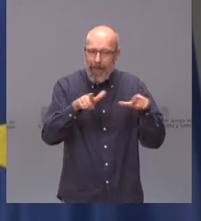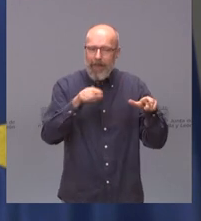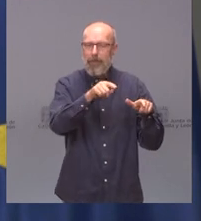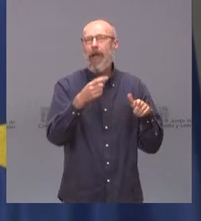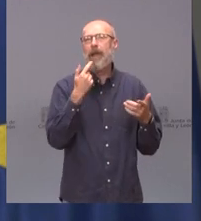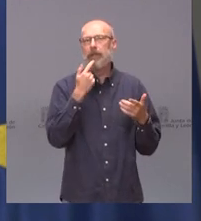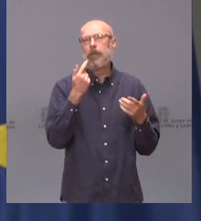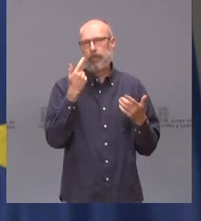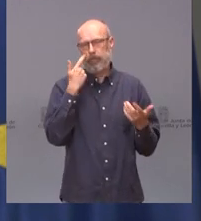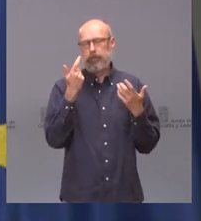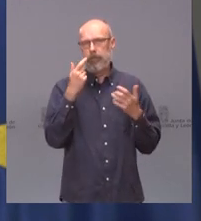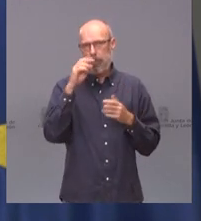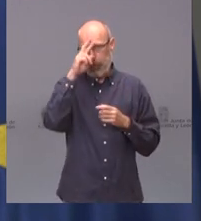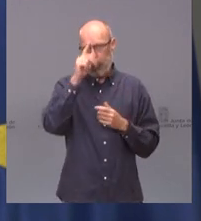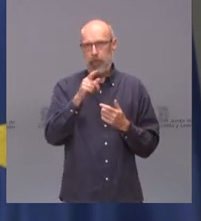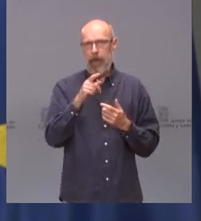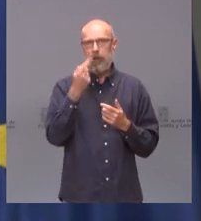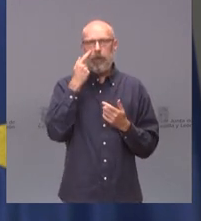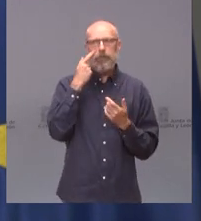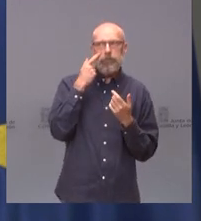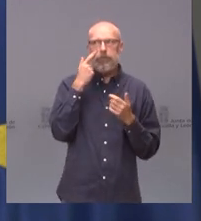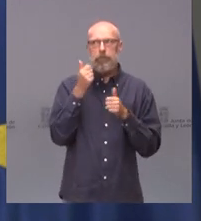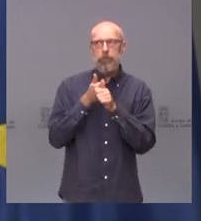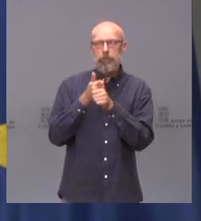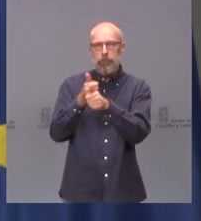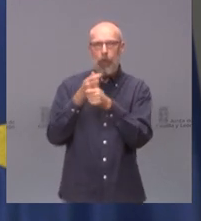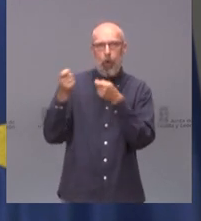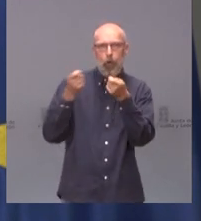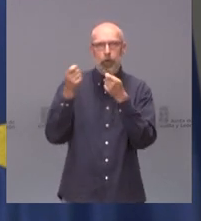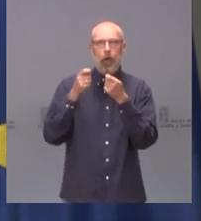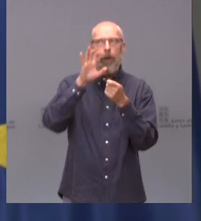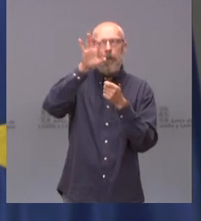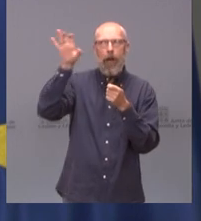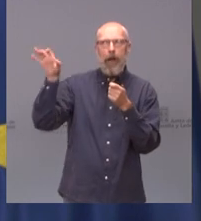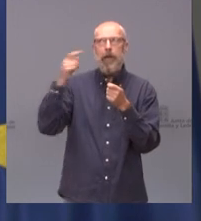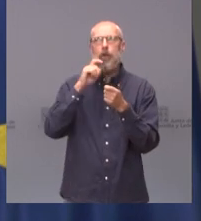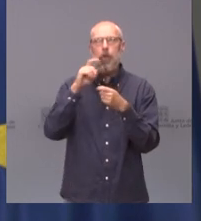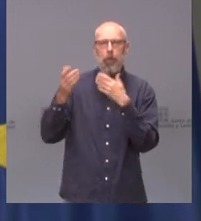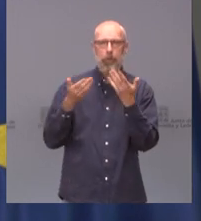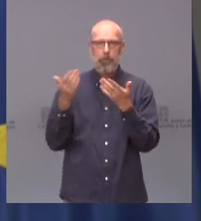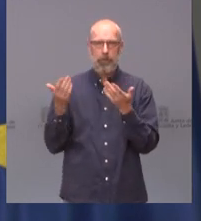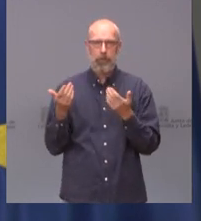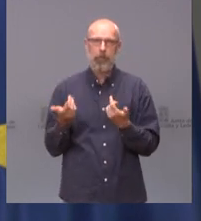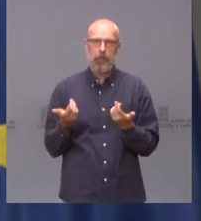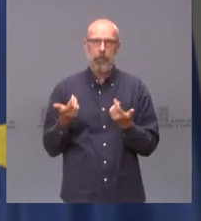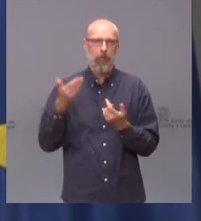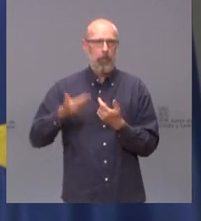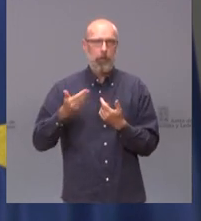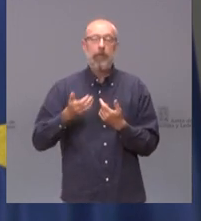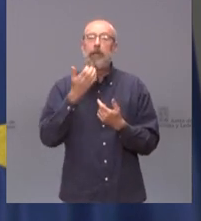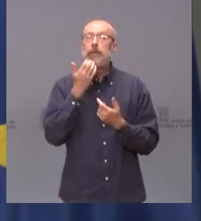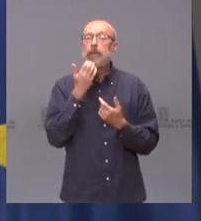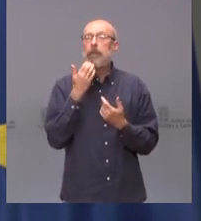a las variaciones que hay en cada país y en cada lugar del mundo. Yo creo que si algo nos ha enseñado